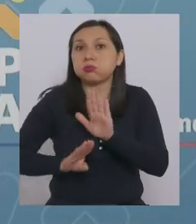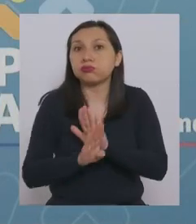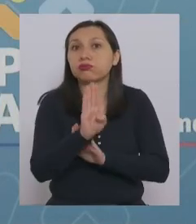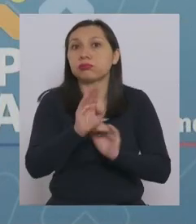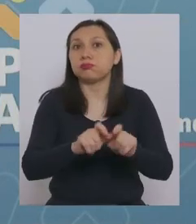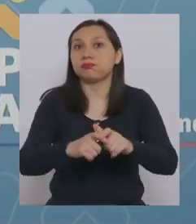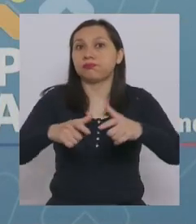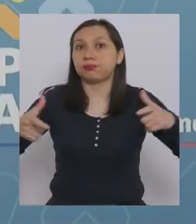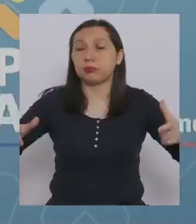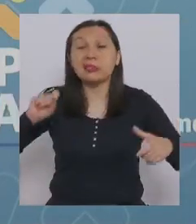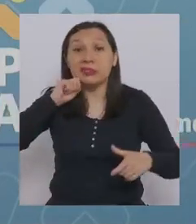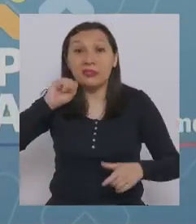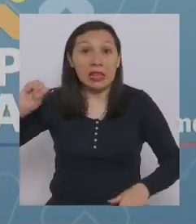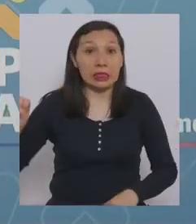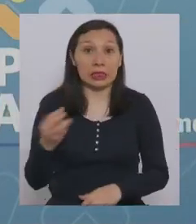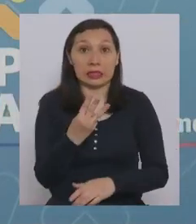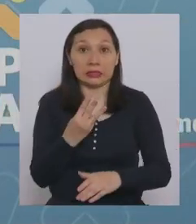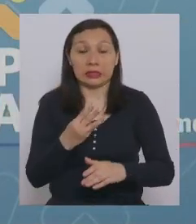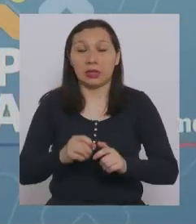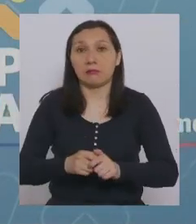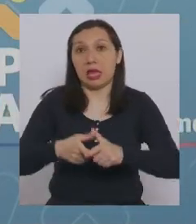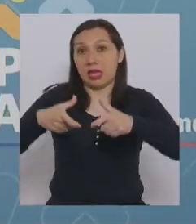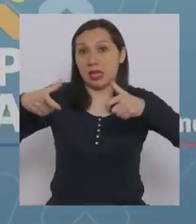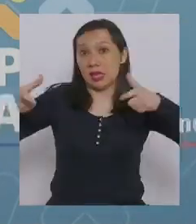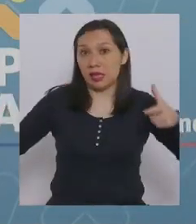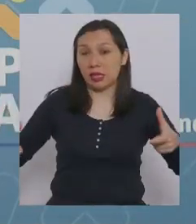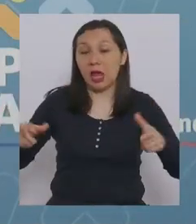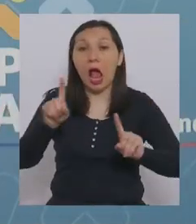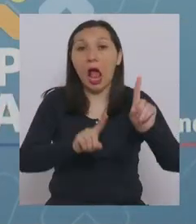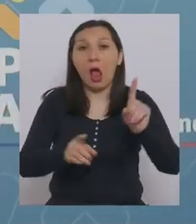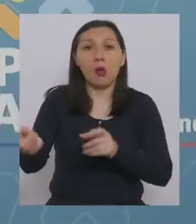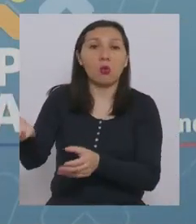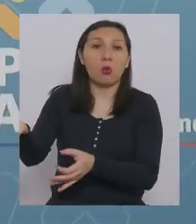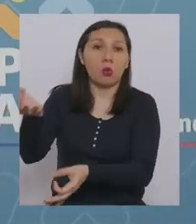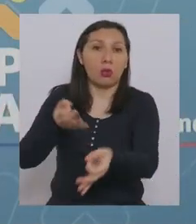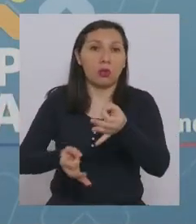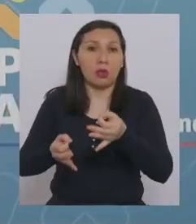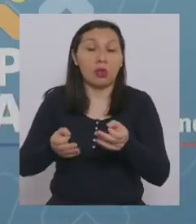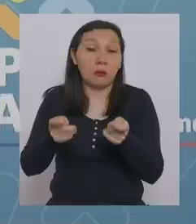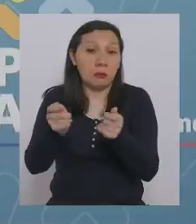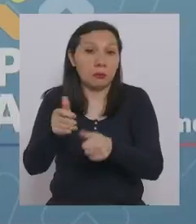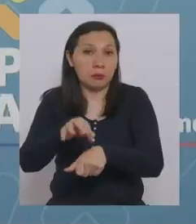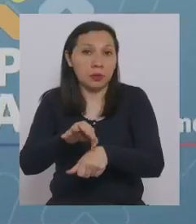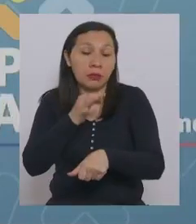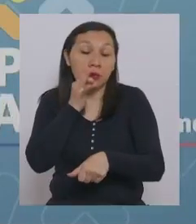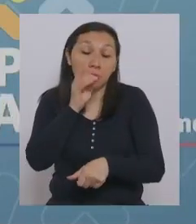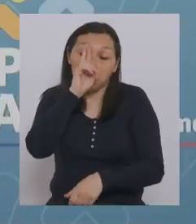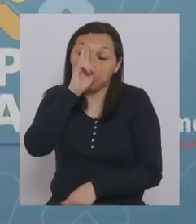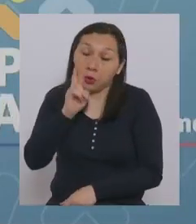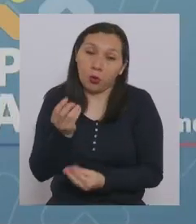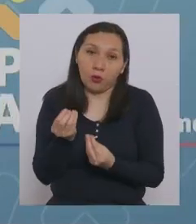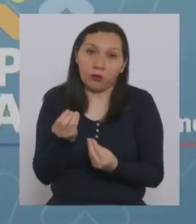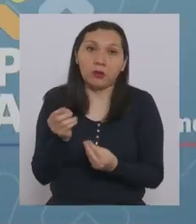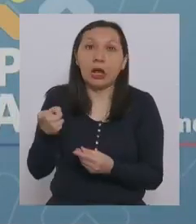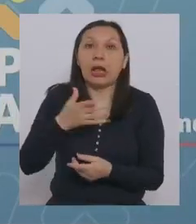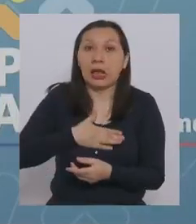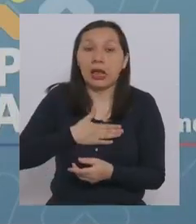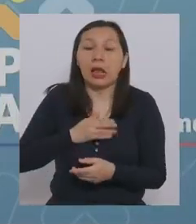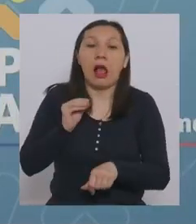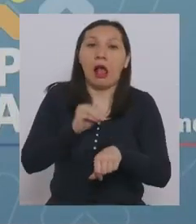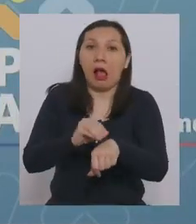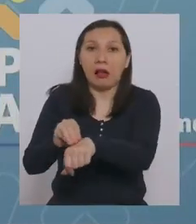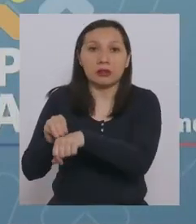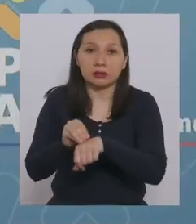se trata de una tercera ola, como algunos especialistas, respetados obviamente, han querido